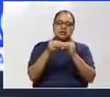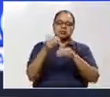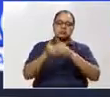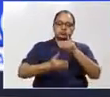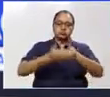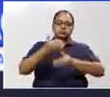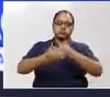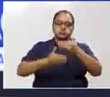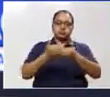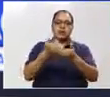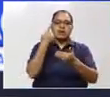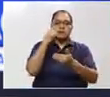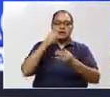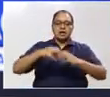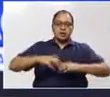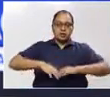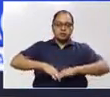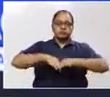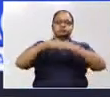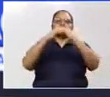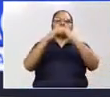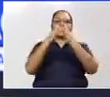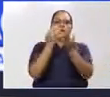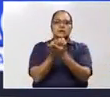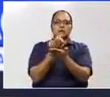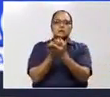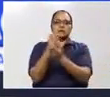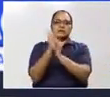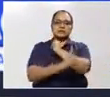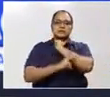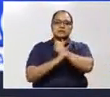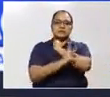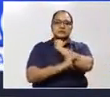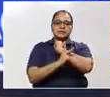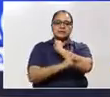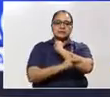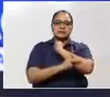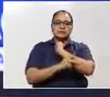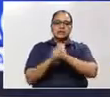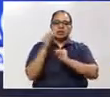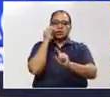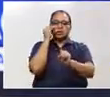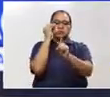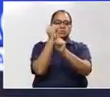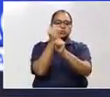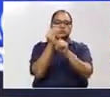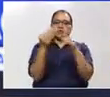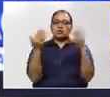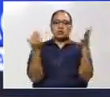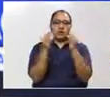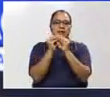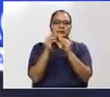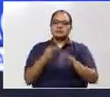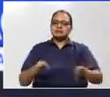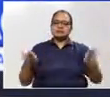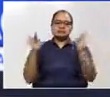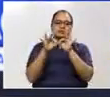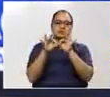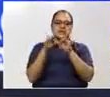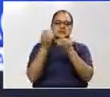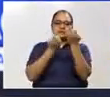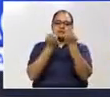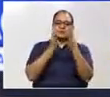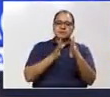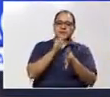reactivar la economía del país. El objeto primordial de la empresa